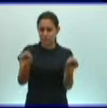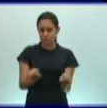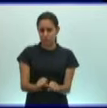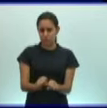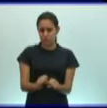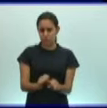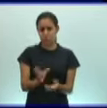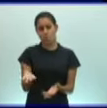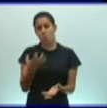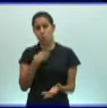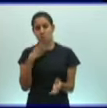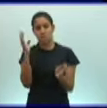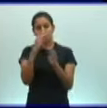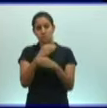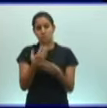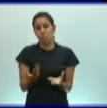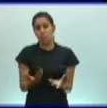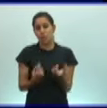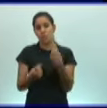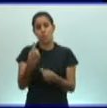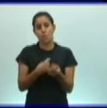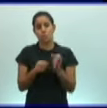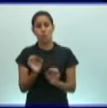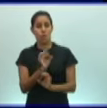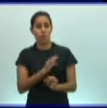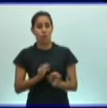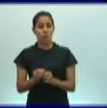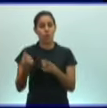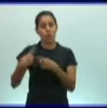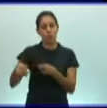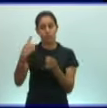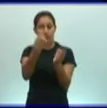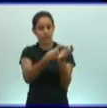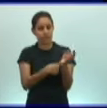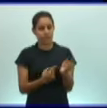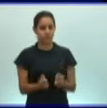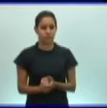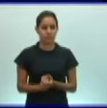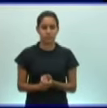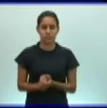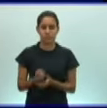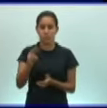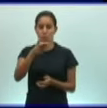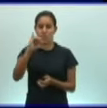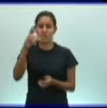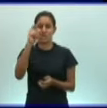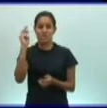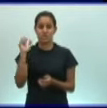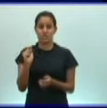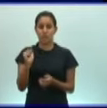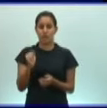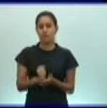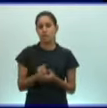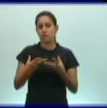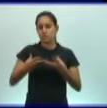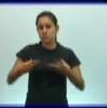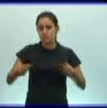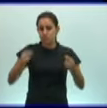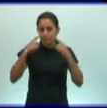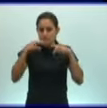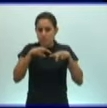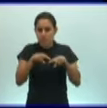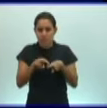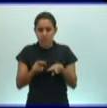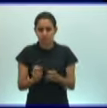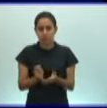sistema digestivo completo. También pueden ir a otras características como son unisexuales y conquistaron el hábitat terrestre. Es muy importante esto porque ya vemos